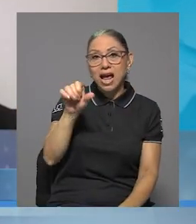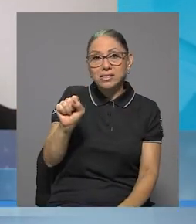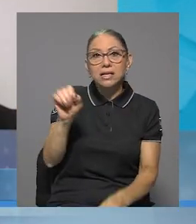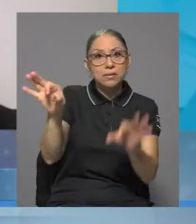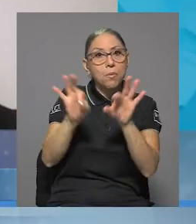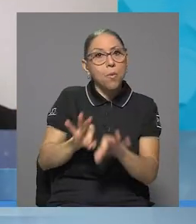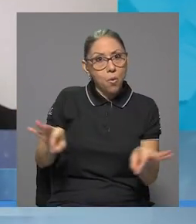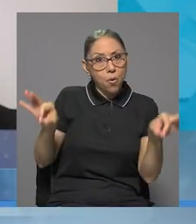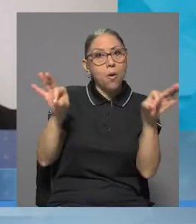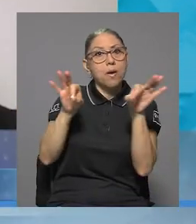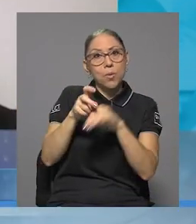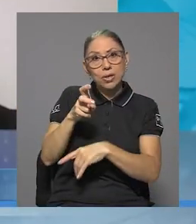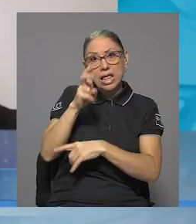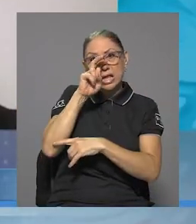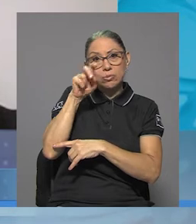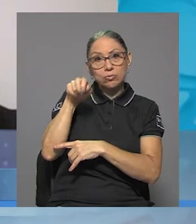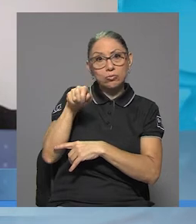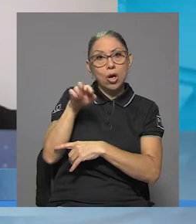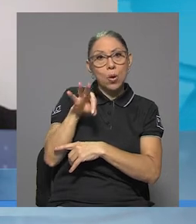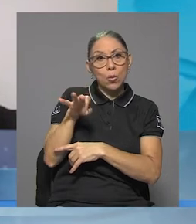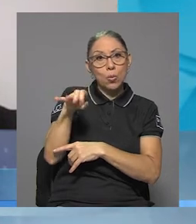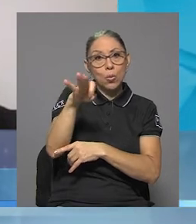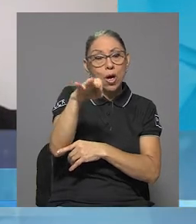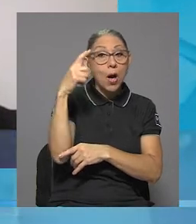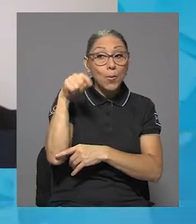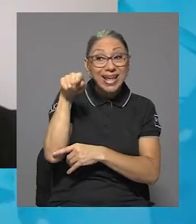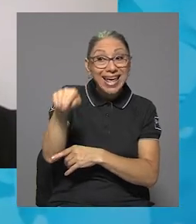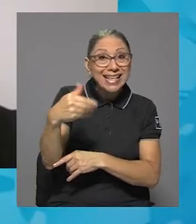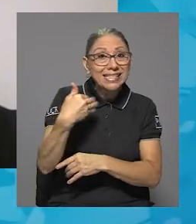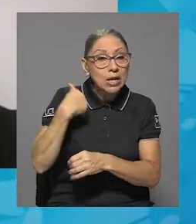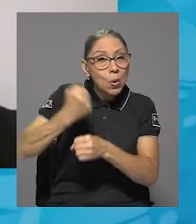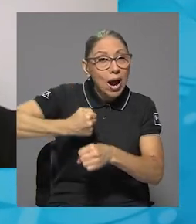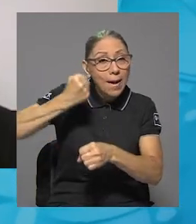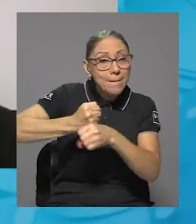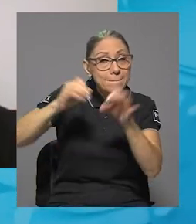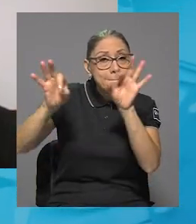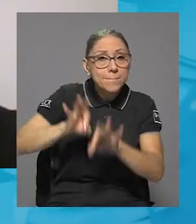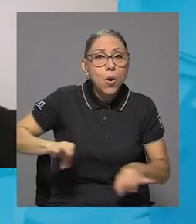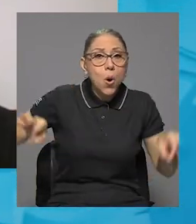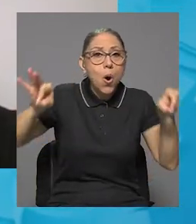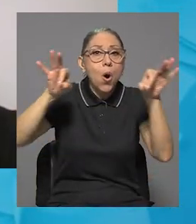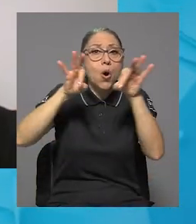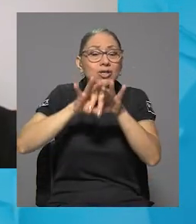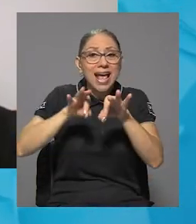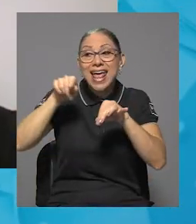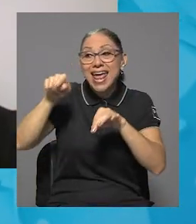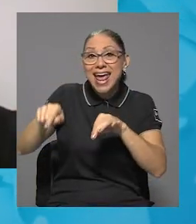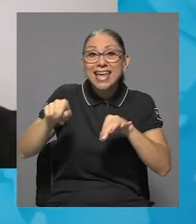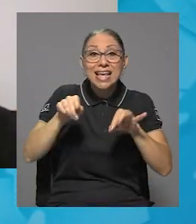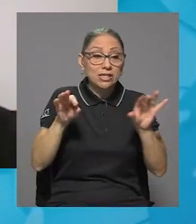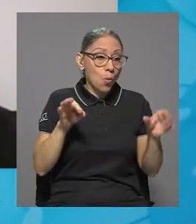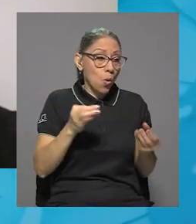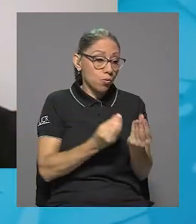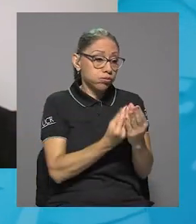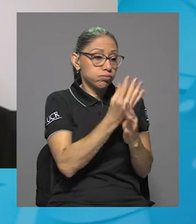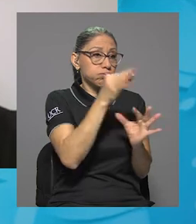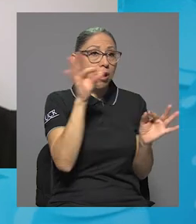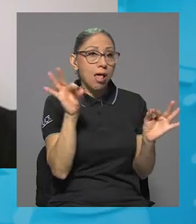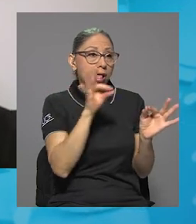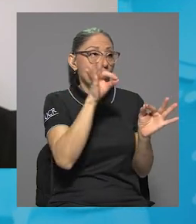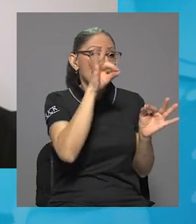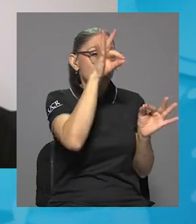porque cumplen un papel esencial en los ecosistemas que es la polinización de las plantas,